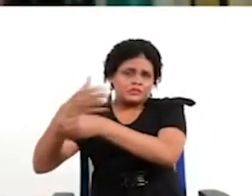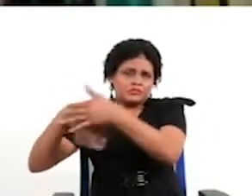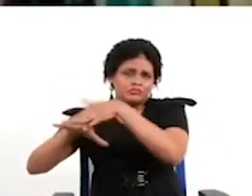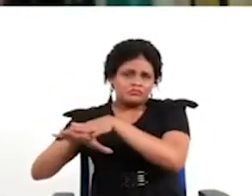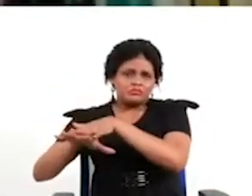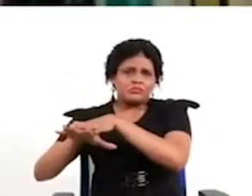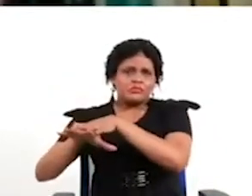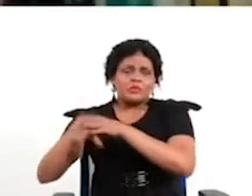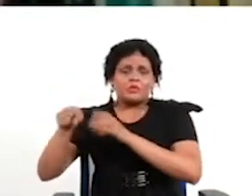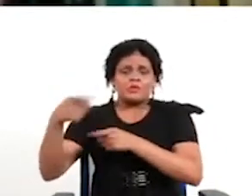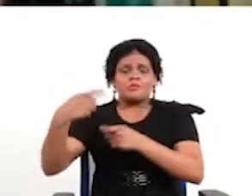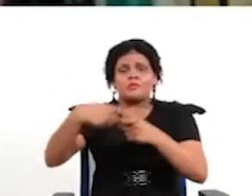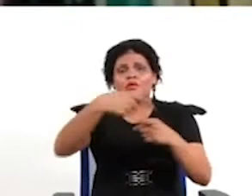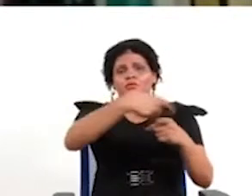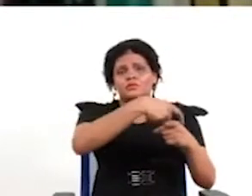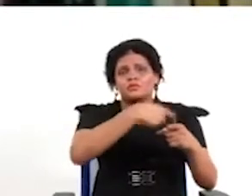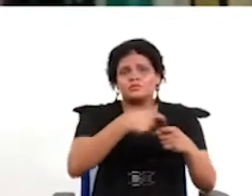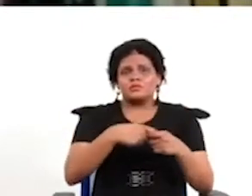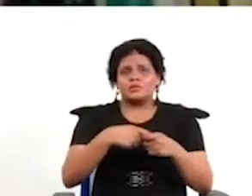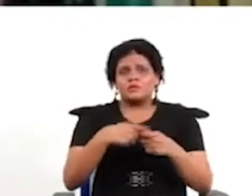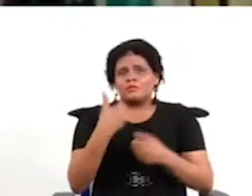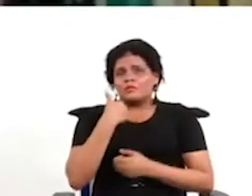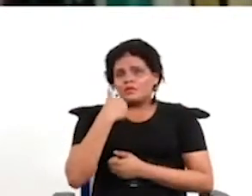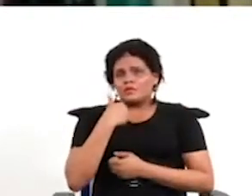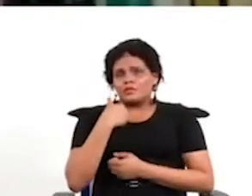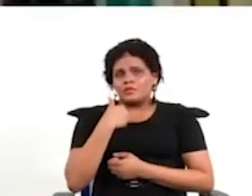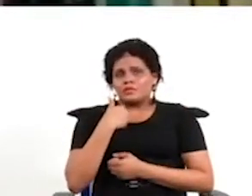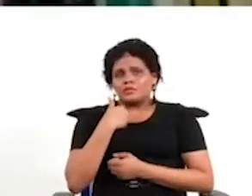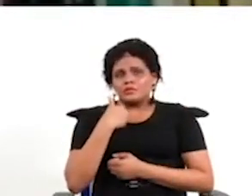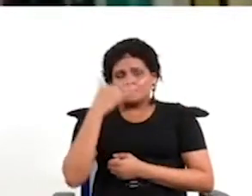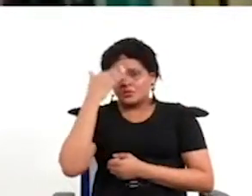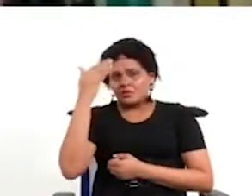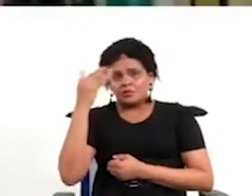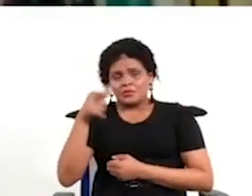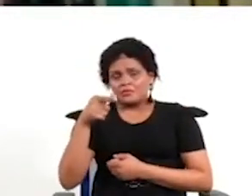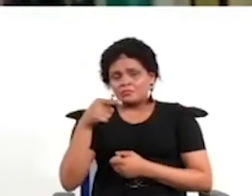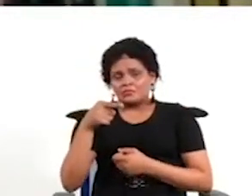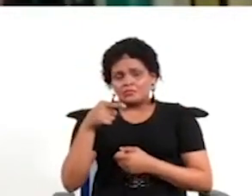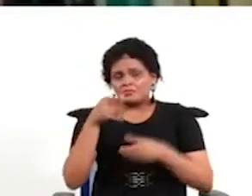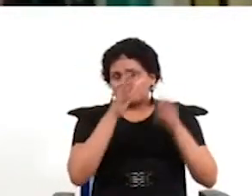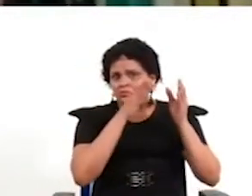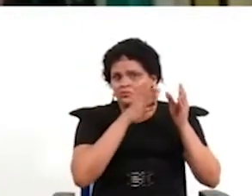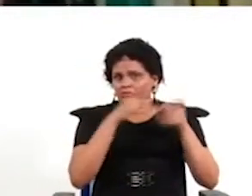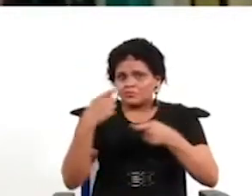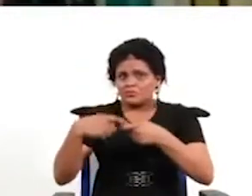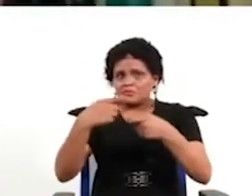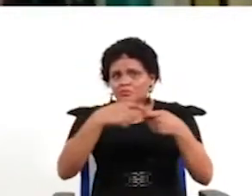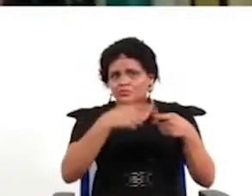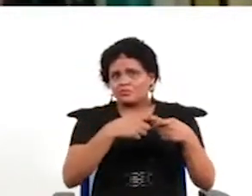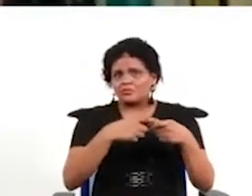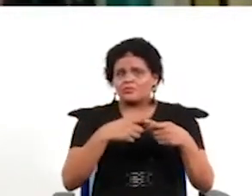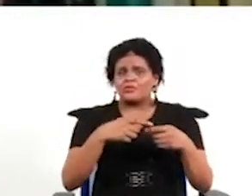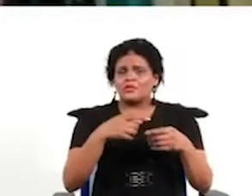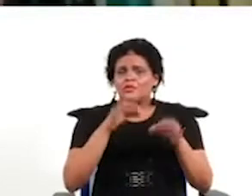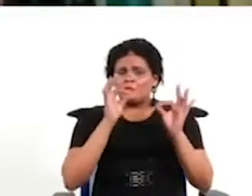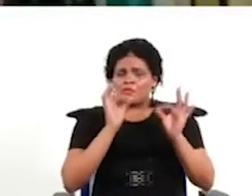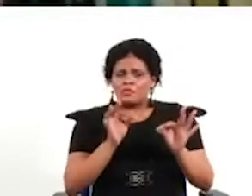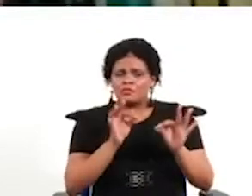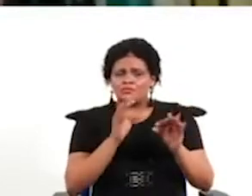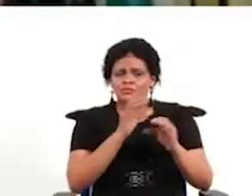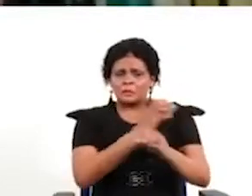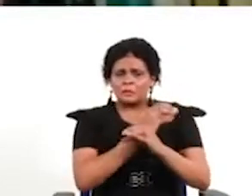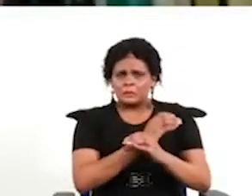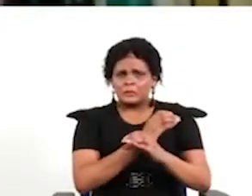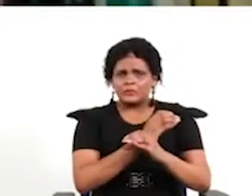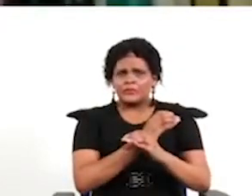proceso participativo o si tenemos enfrentamos un proceso participativo plural abierto masivo pero